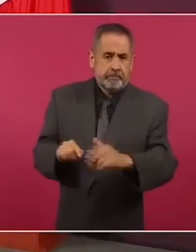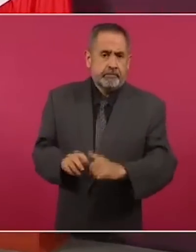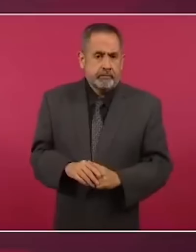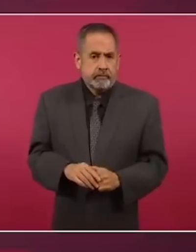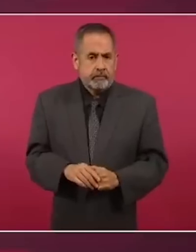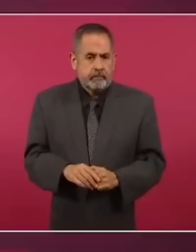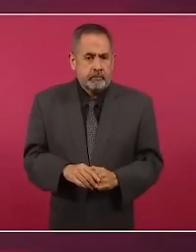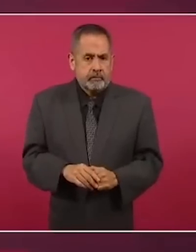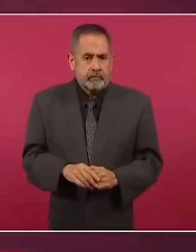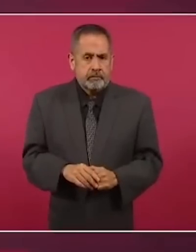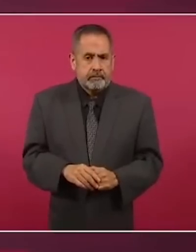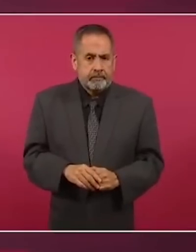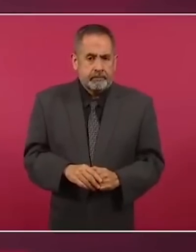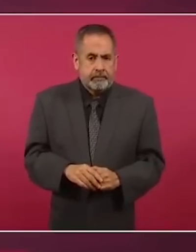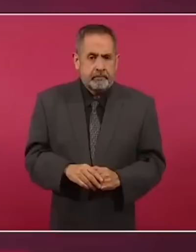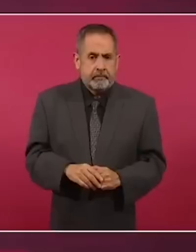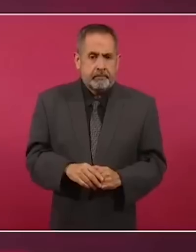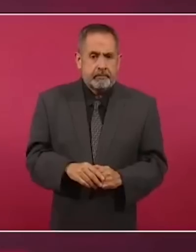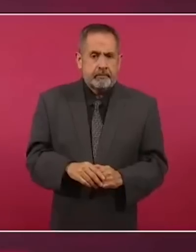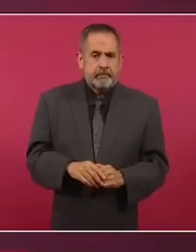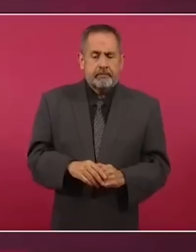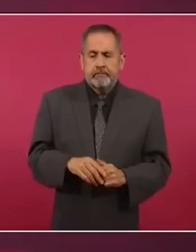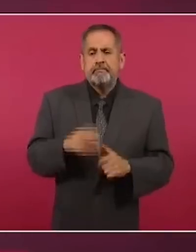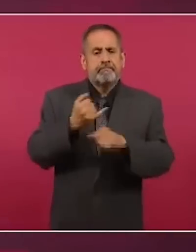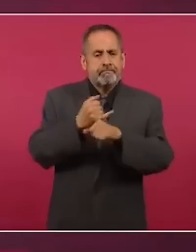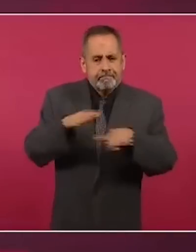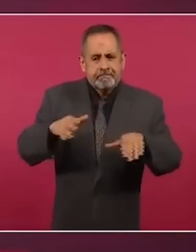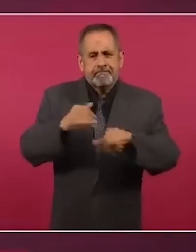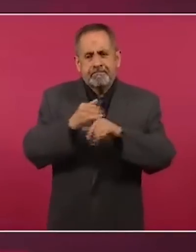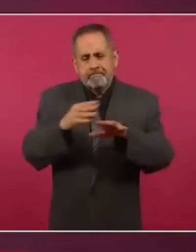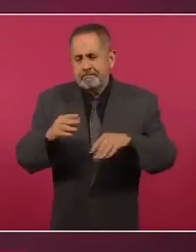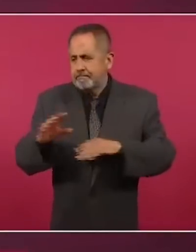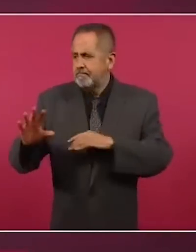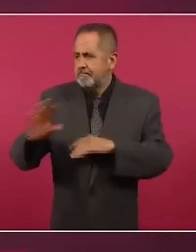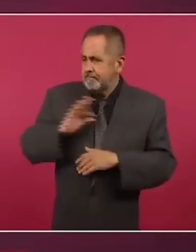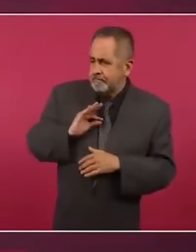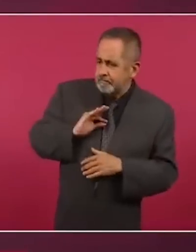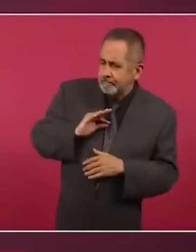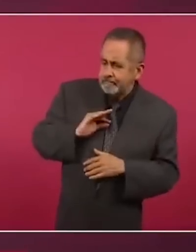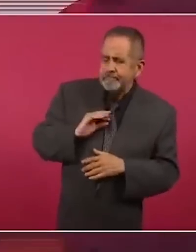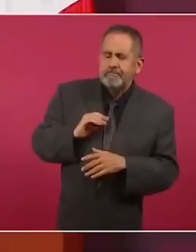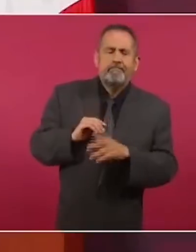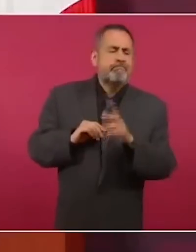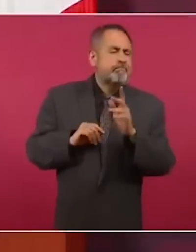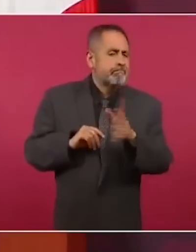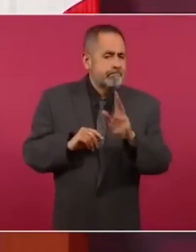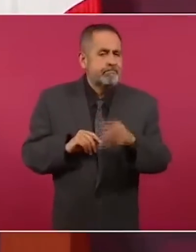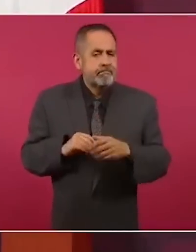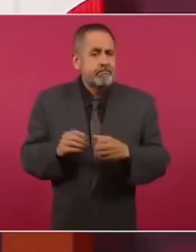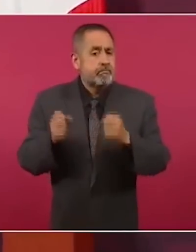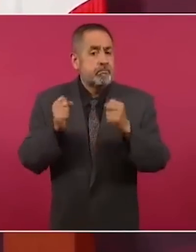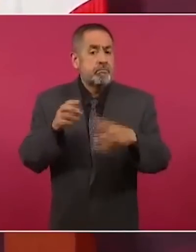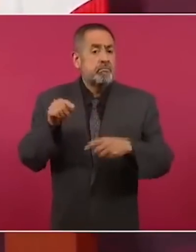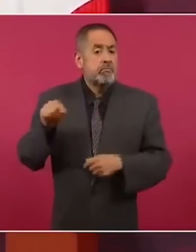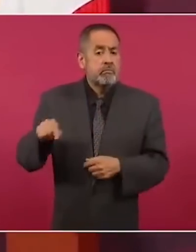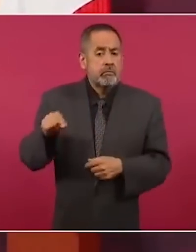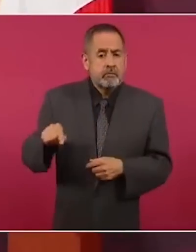estado recibiendo información de que hay muchos